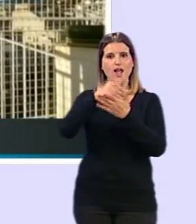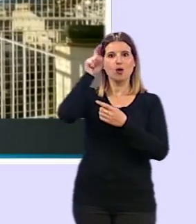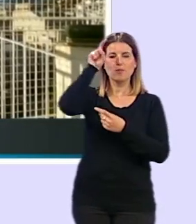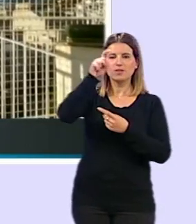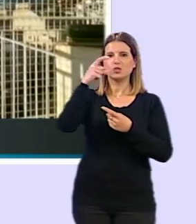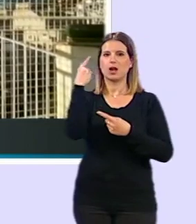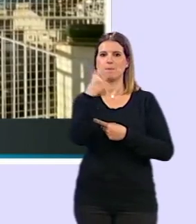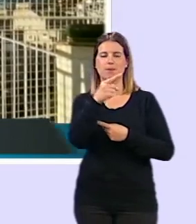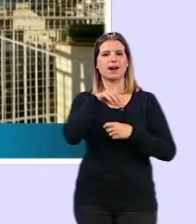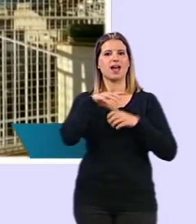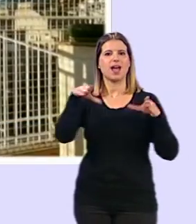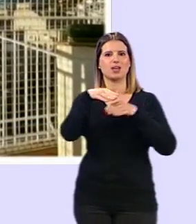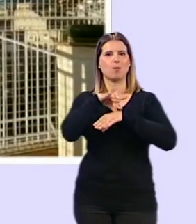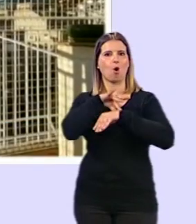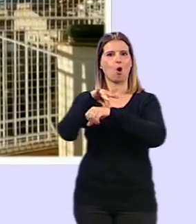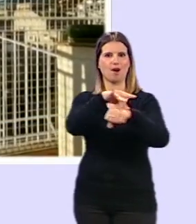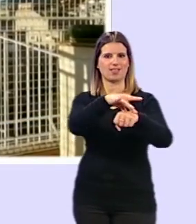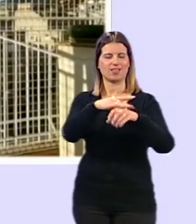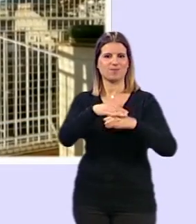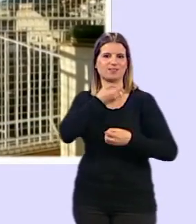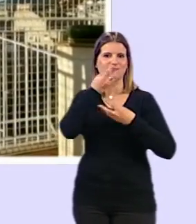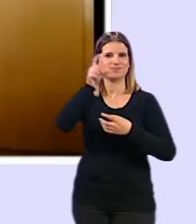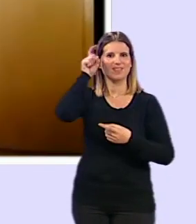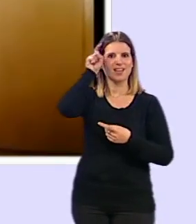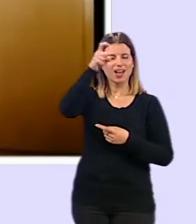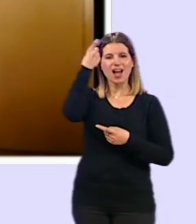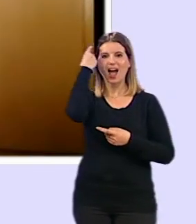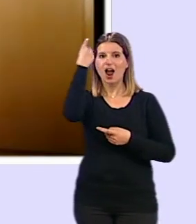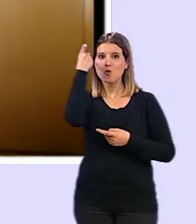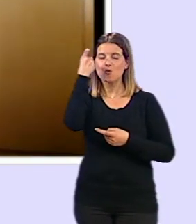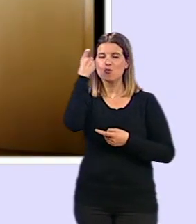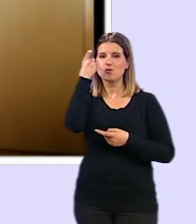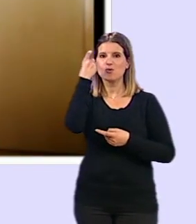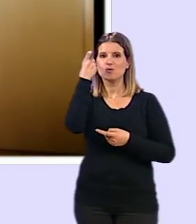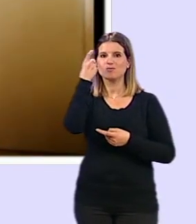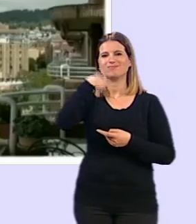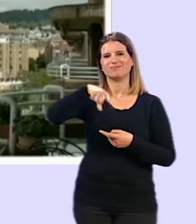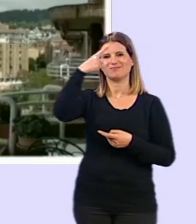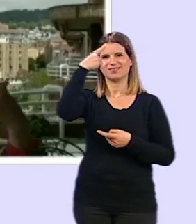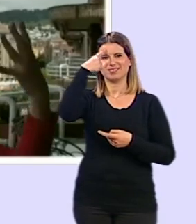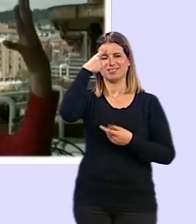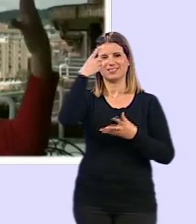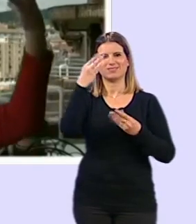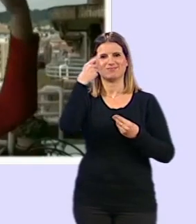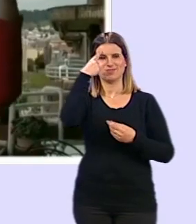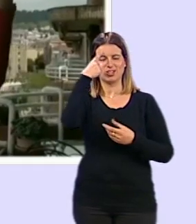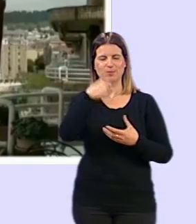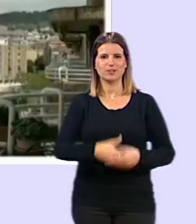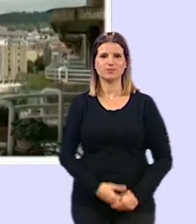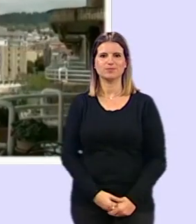y el equipo de orientación para decir a sus alumnos y también a sus alumnas que los echan muchísimo de menos contra el